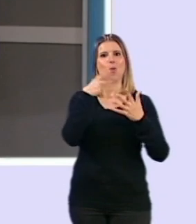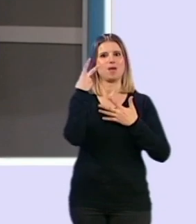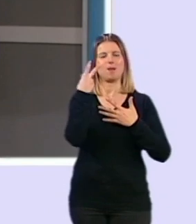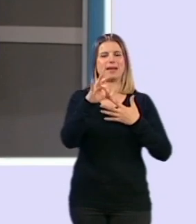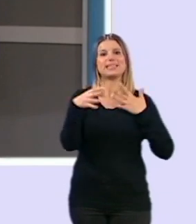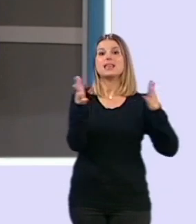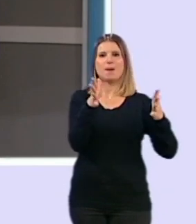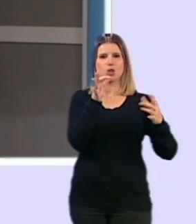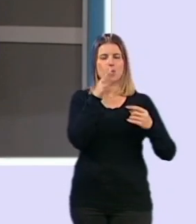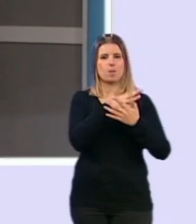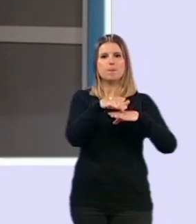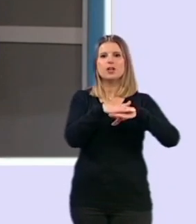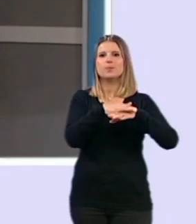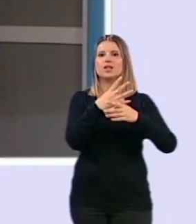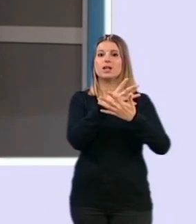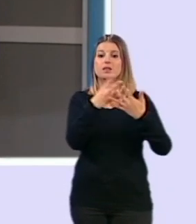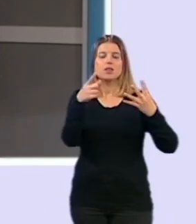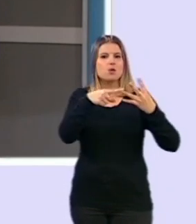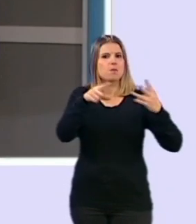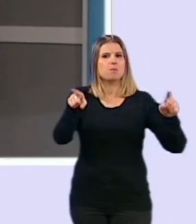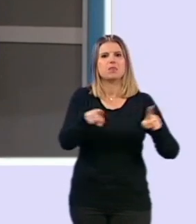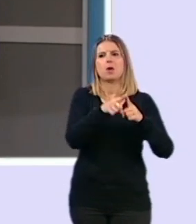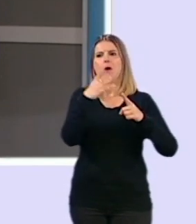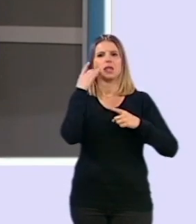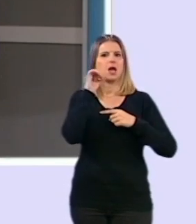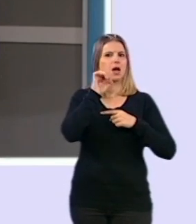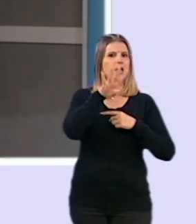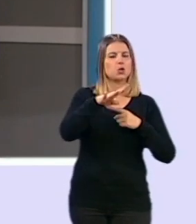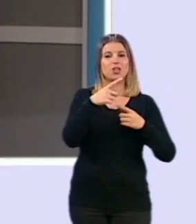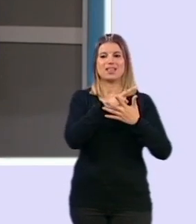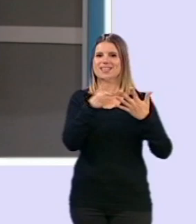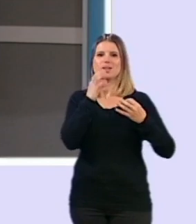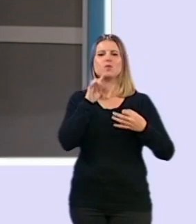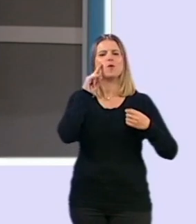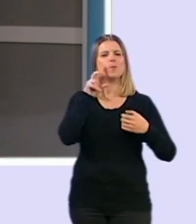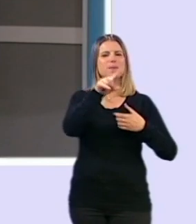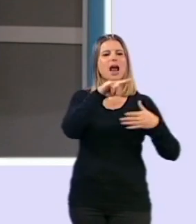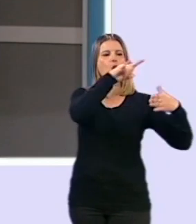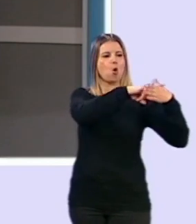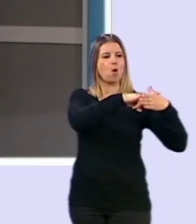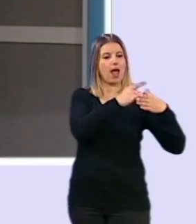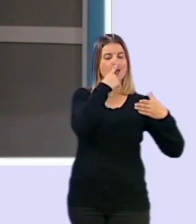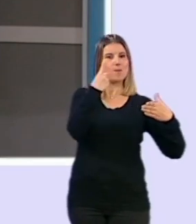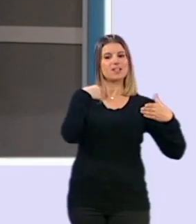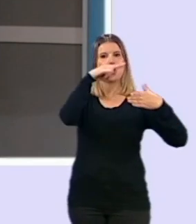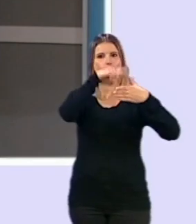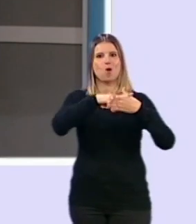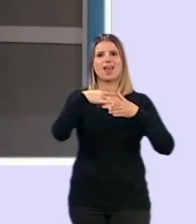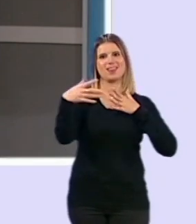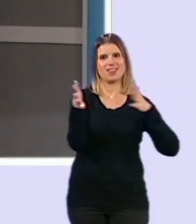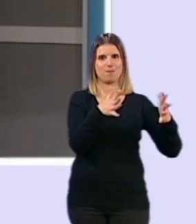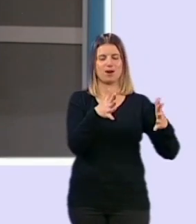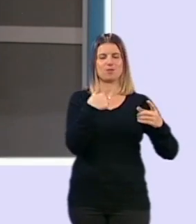independientemente de que sea o no sea día 14 o día 16. Y también pues el estudio que nos transmite